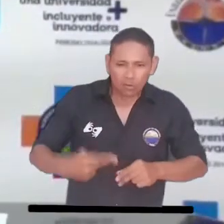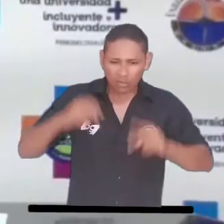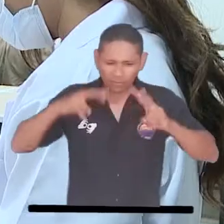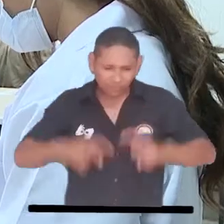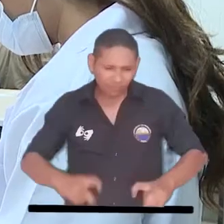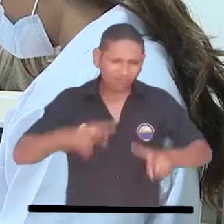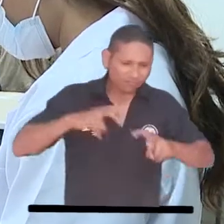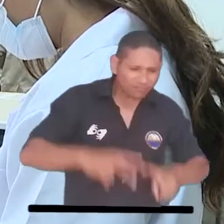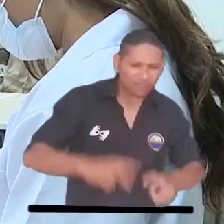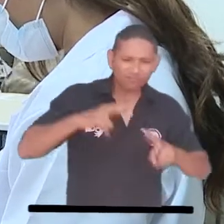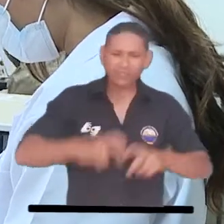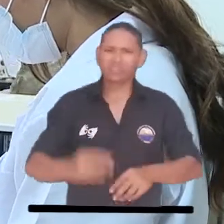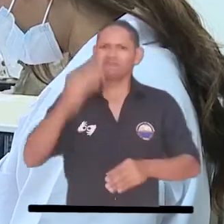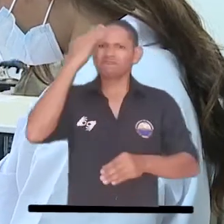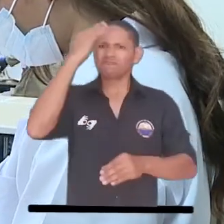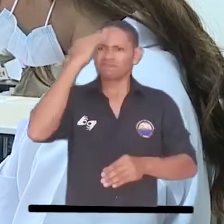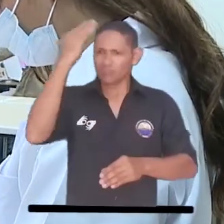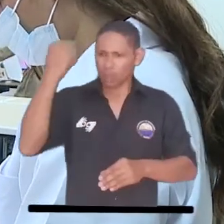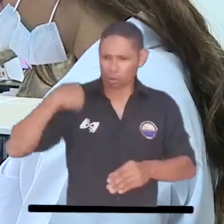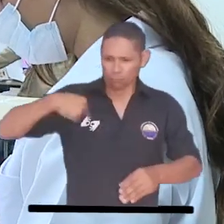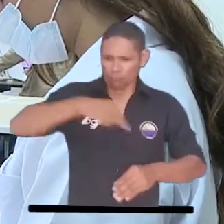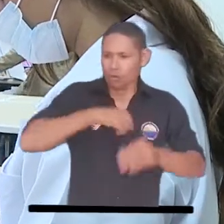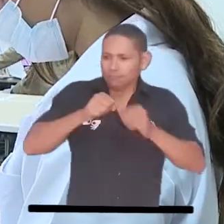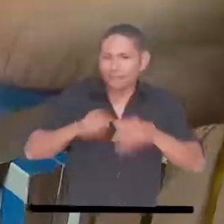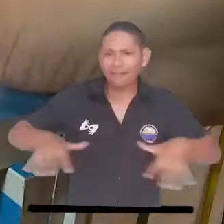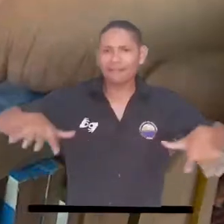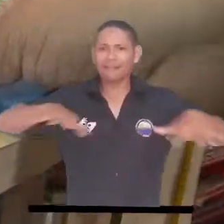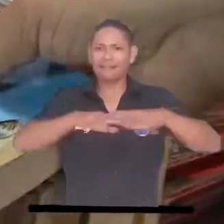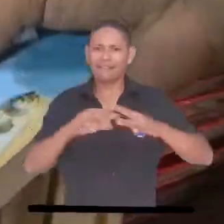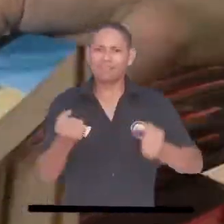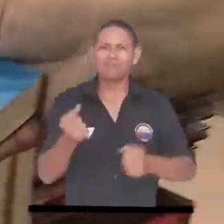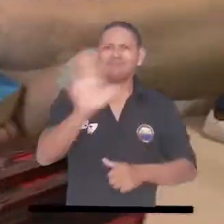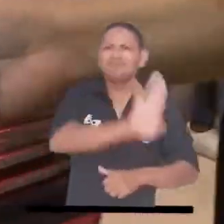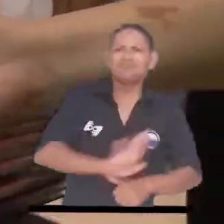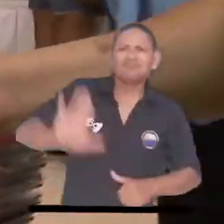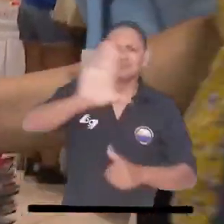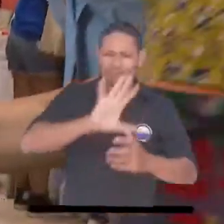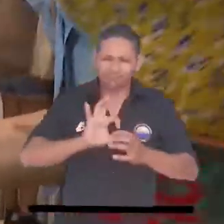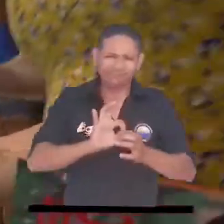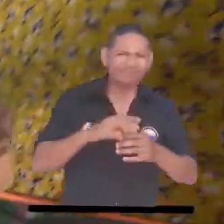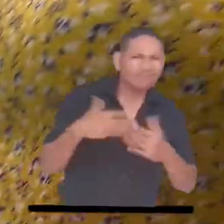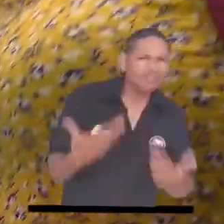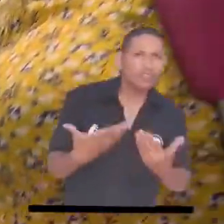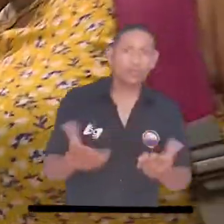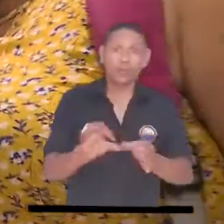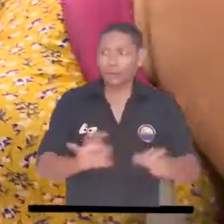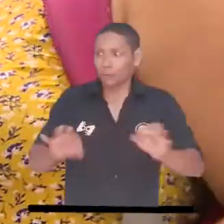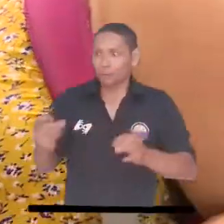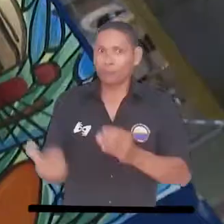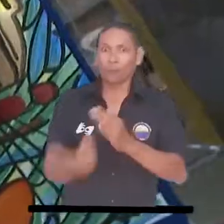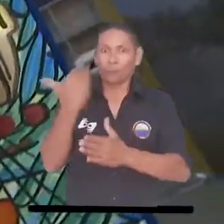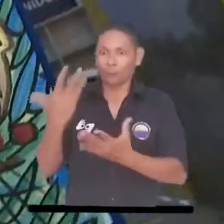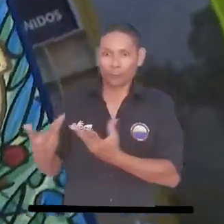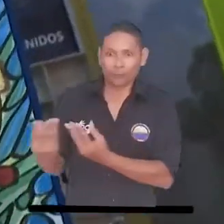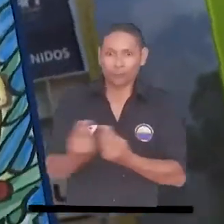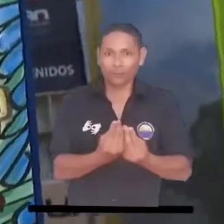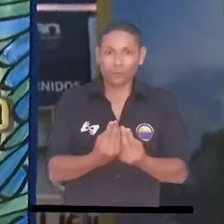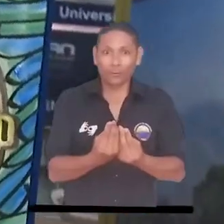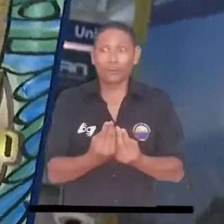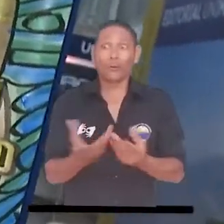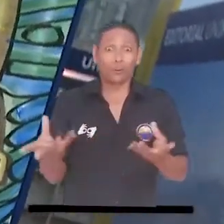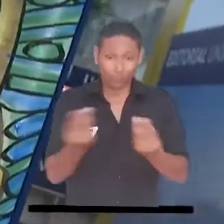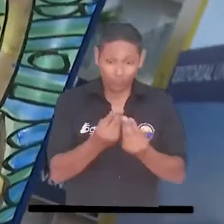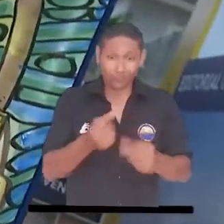que nos ayuden a entender nuestra relación con el territorio, es muy satisfactorio poder dar inicio a esta primera corte y